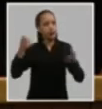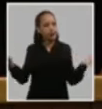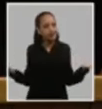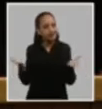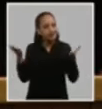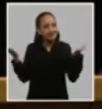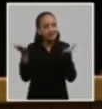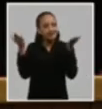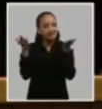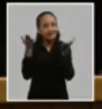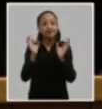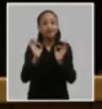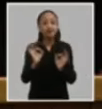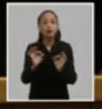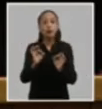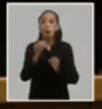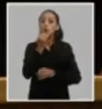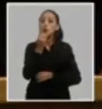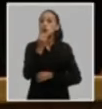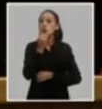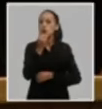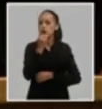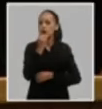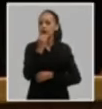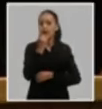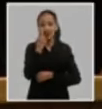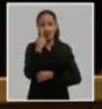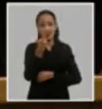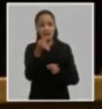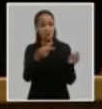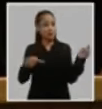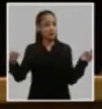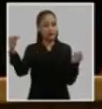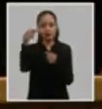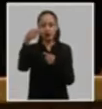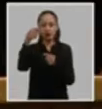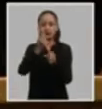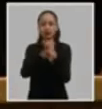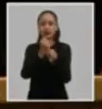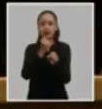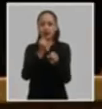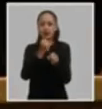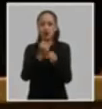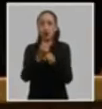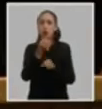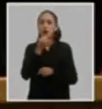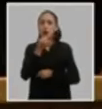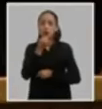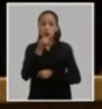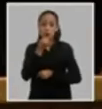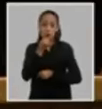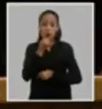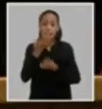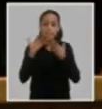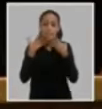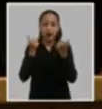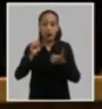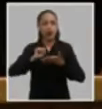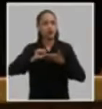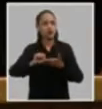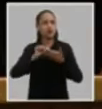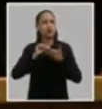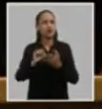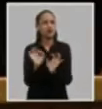de modo que desempeñen un papel principal en el incremento de la eficiencia eficacia